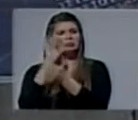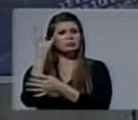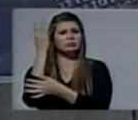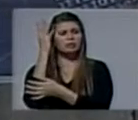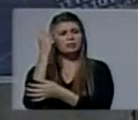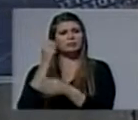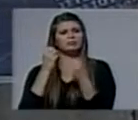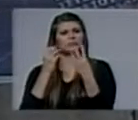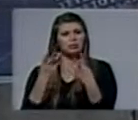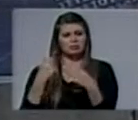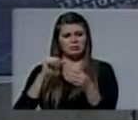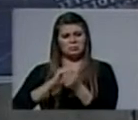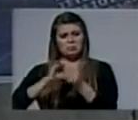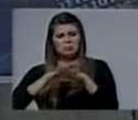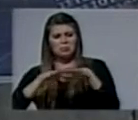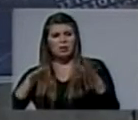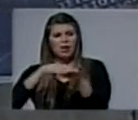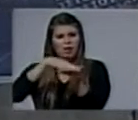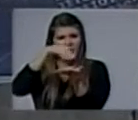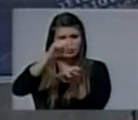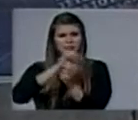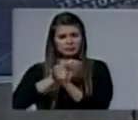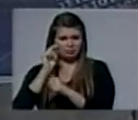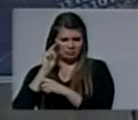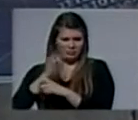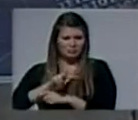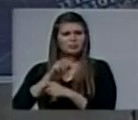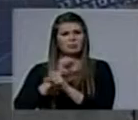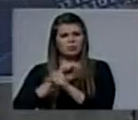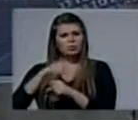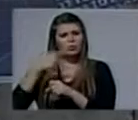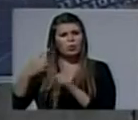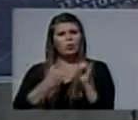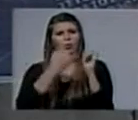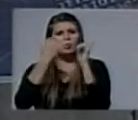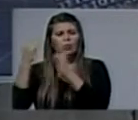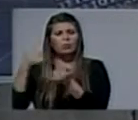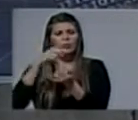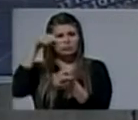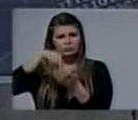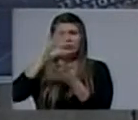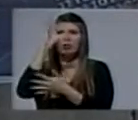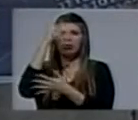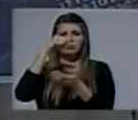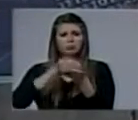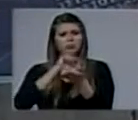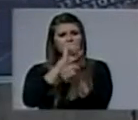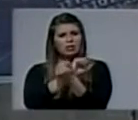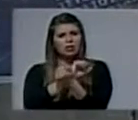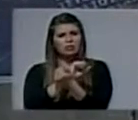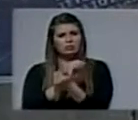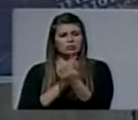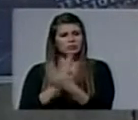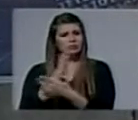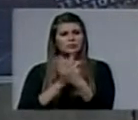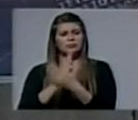un árbol. Por el piso de arena se pudo ver que todos los días estaba bajo este mango, pero atado.